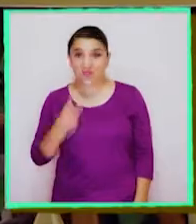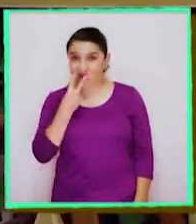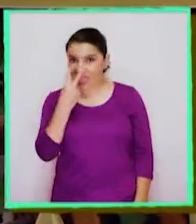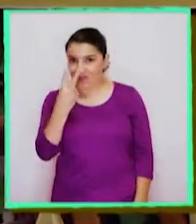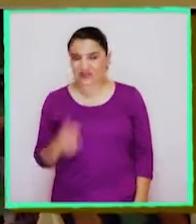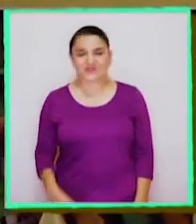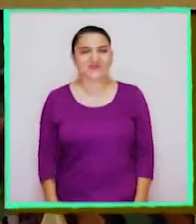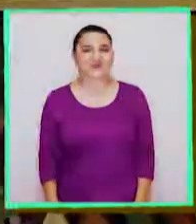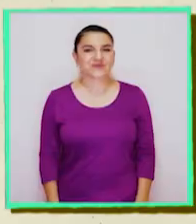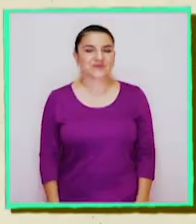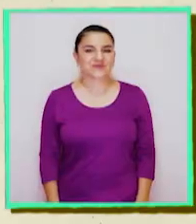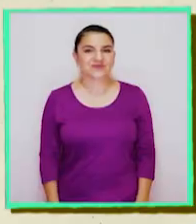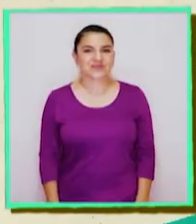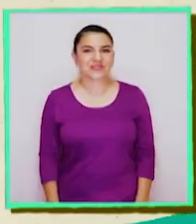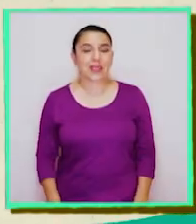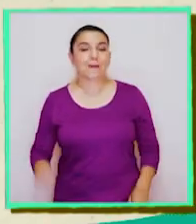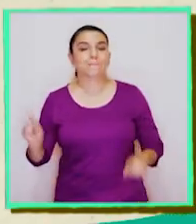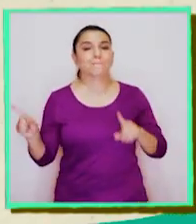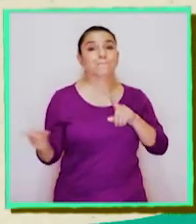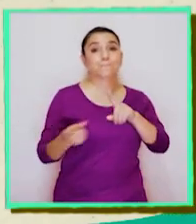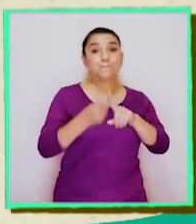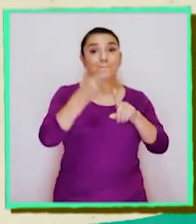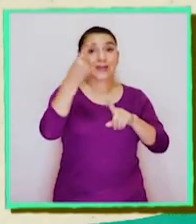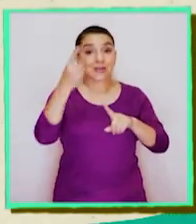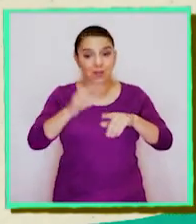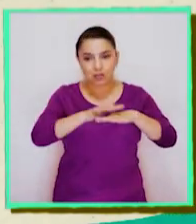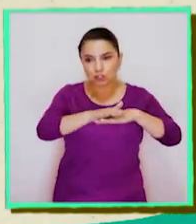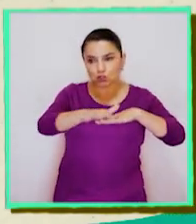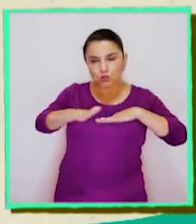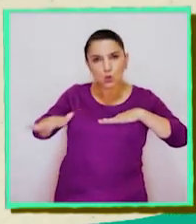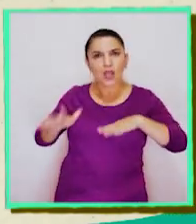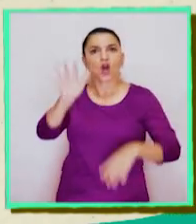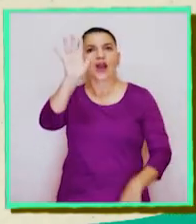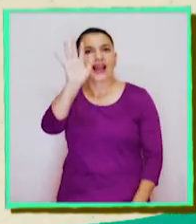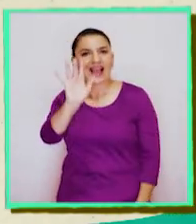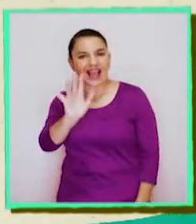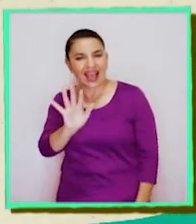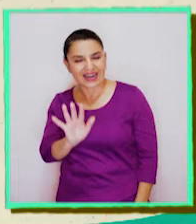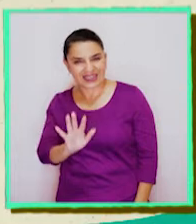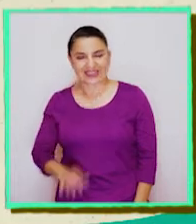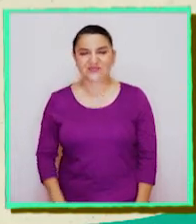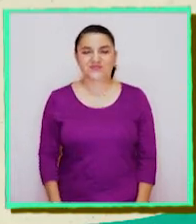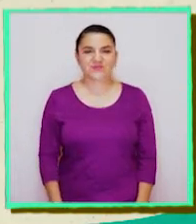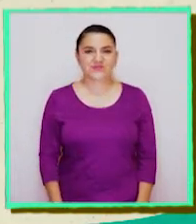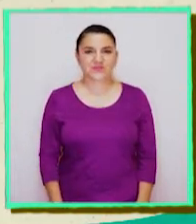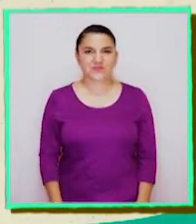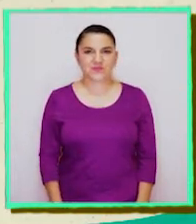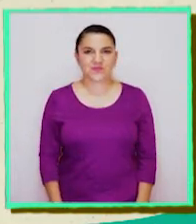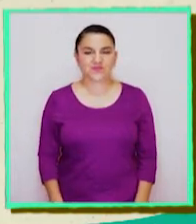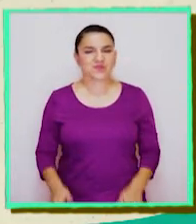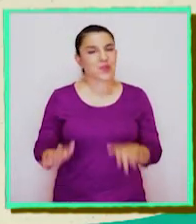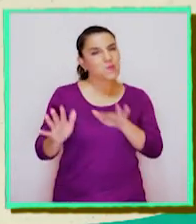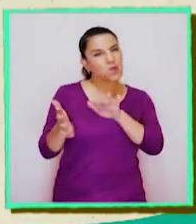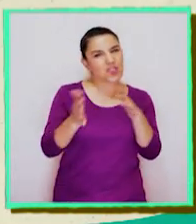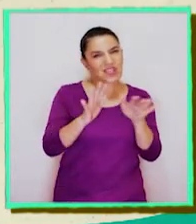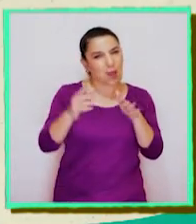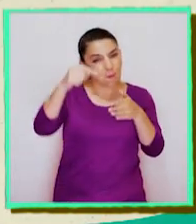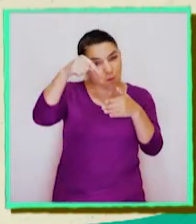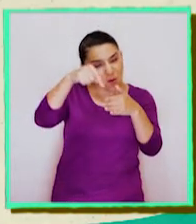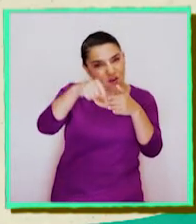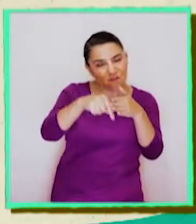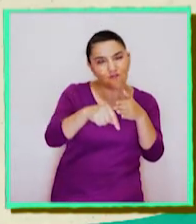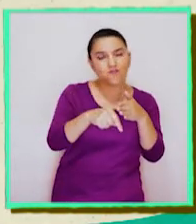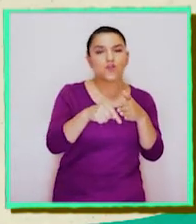¡Veamos! El primer suelo que les describiré se caracteriza por ser moderadamente